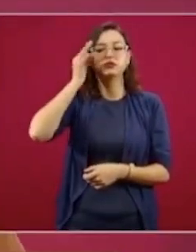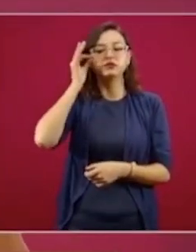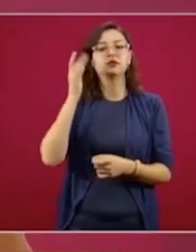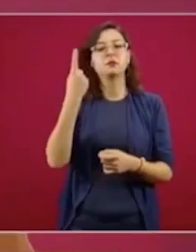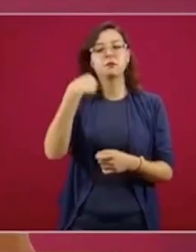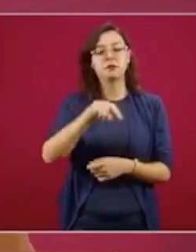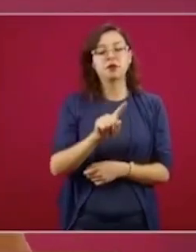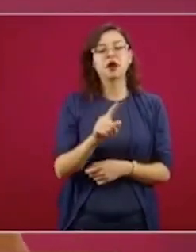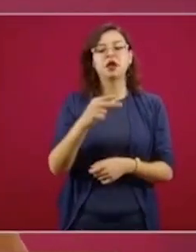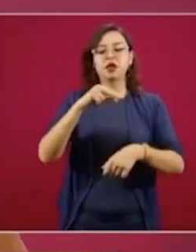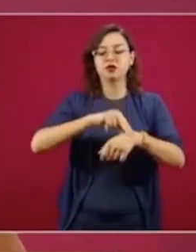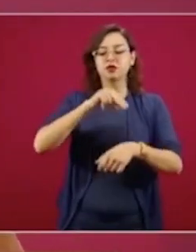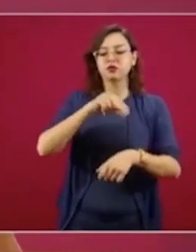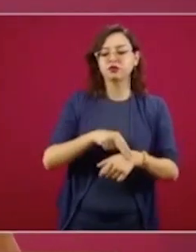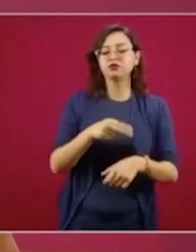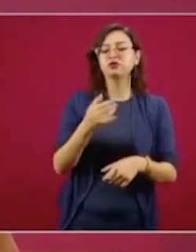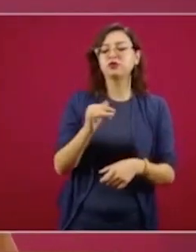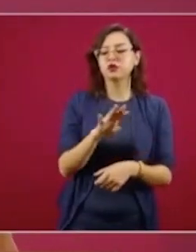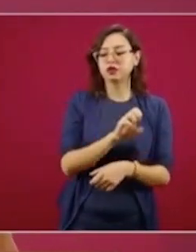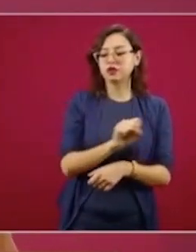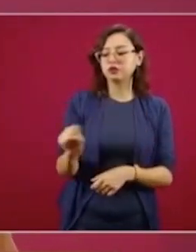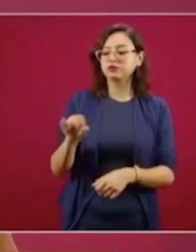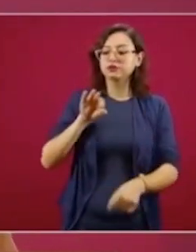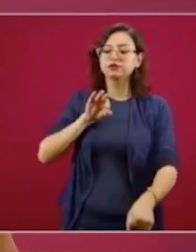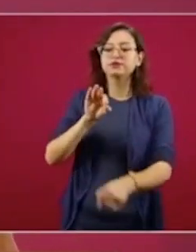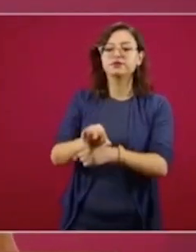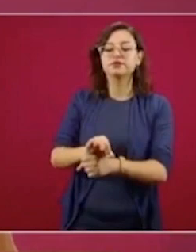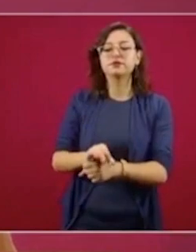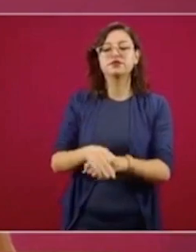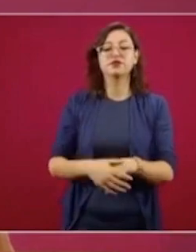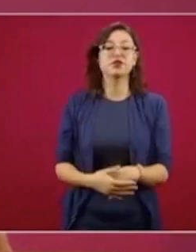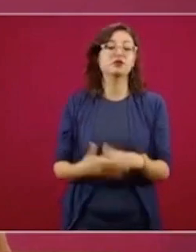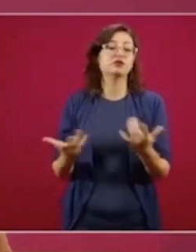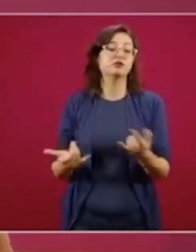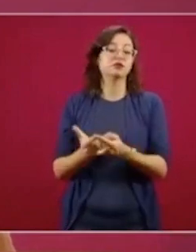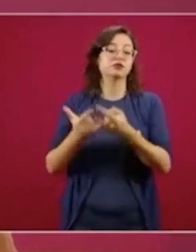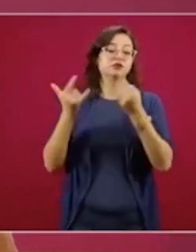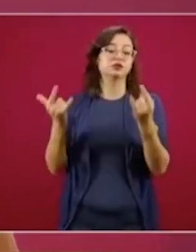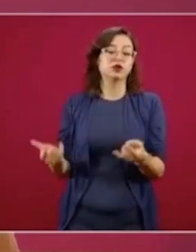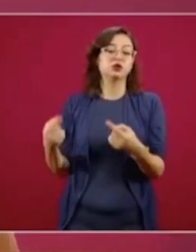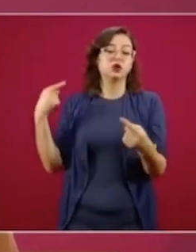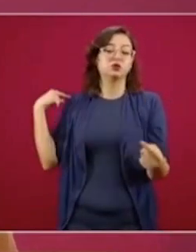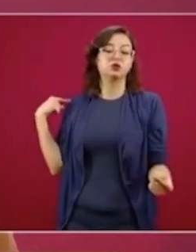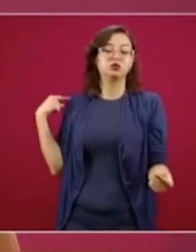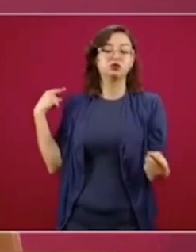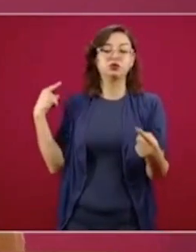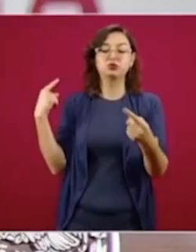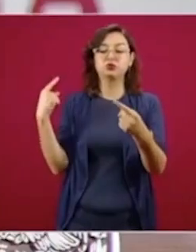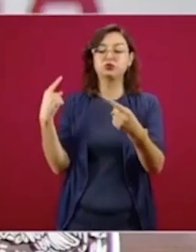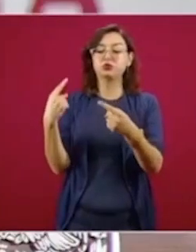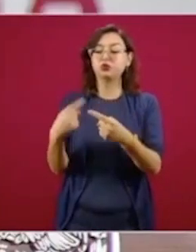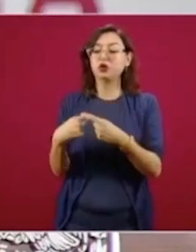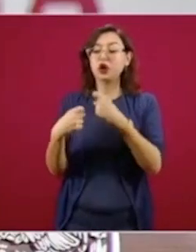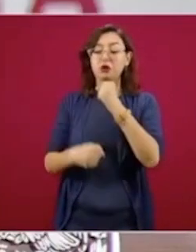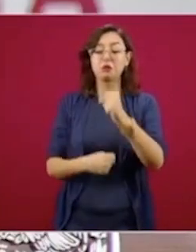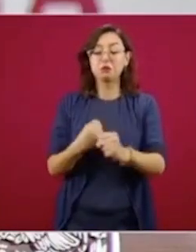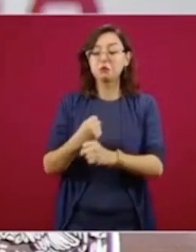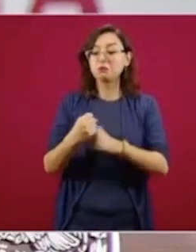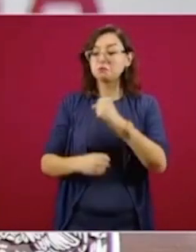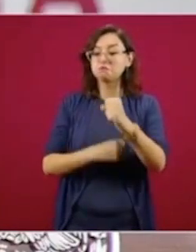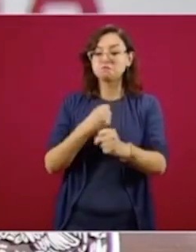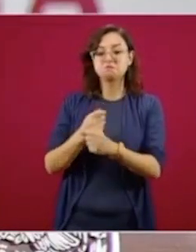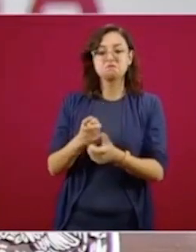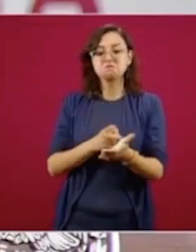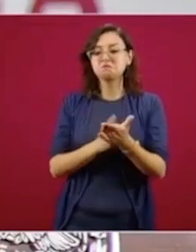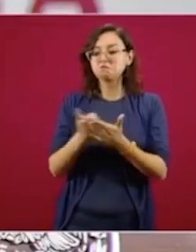seguridad social. Comenzamos así a saldar una deuda histórica con un sector cuyos derechos habían sido de los